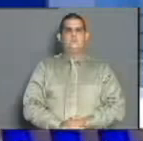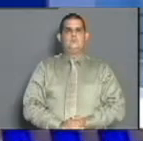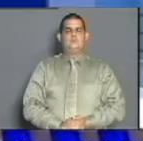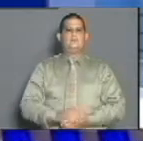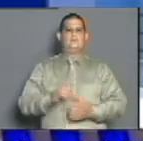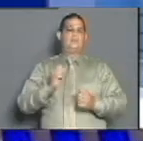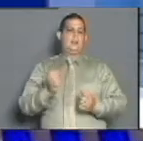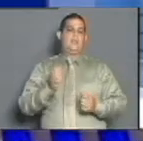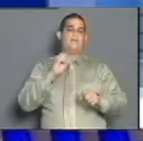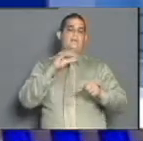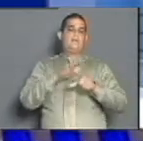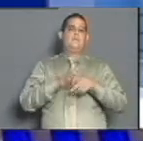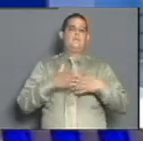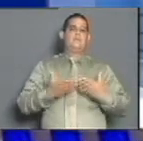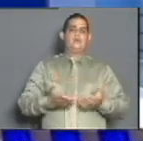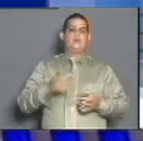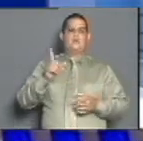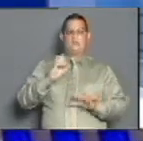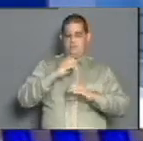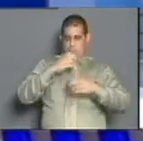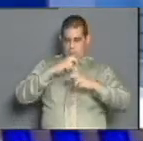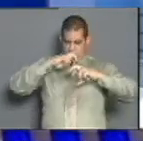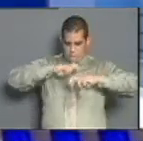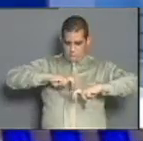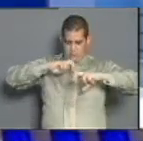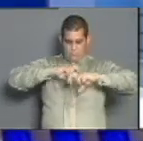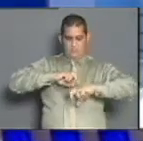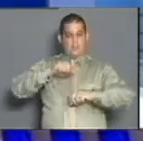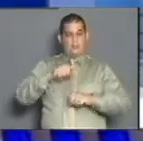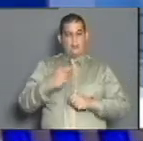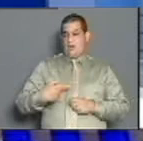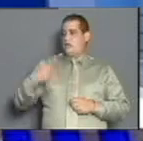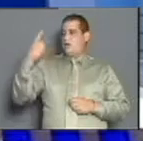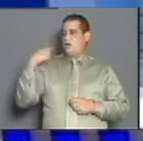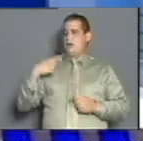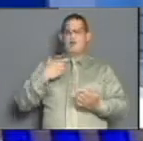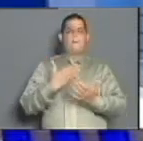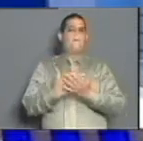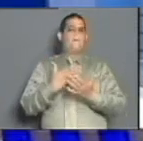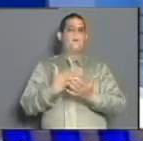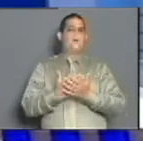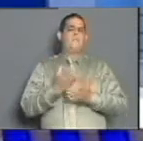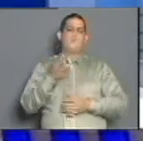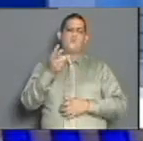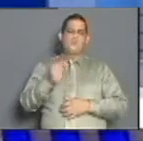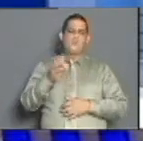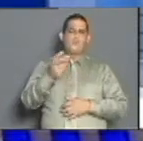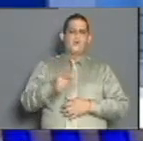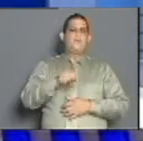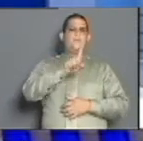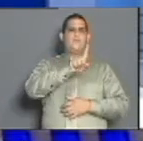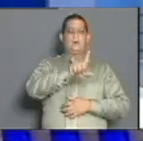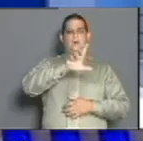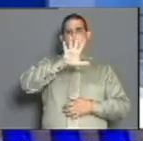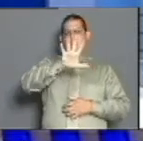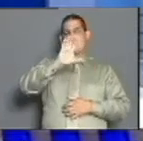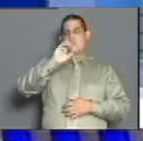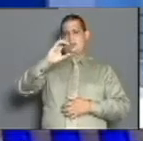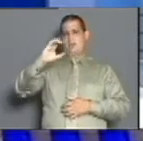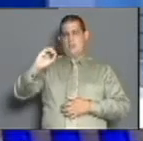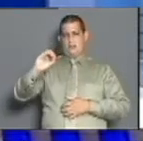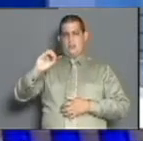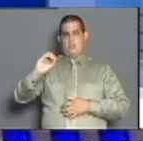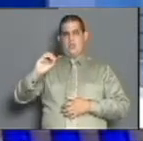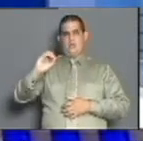Iniciamos con la información del Laboratorio de Biología Molecular que en la jornada de ayer analizó un total de 1,551 muestras de